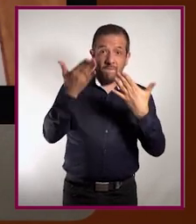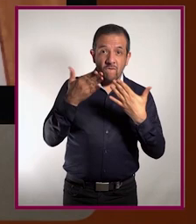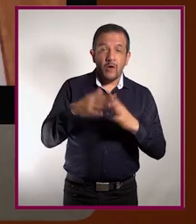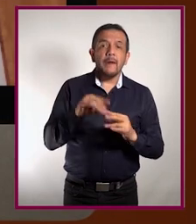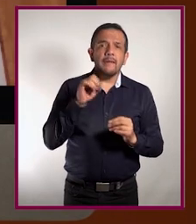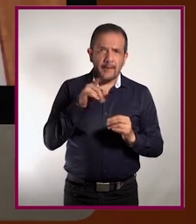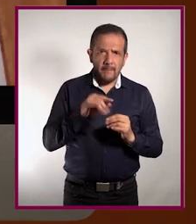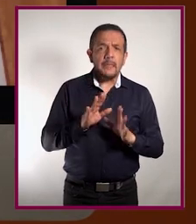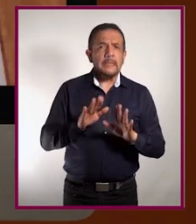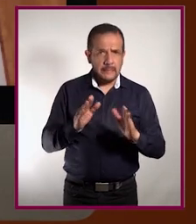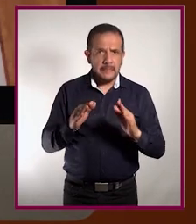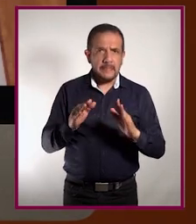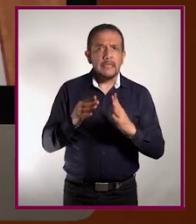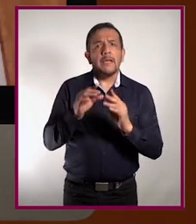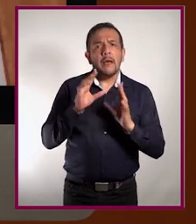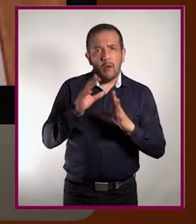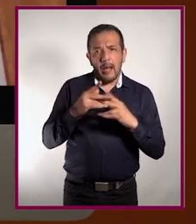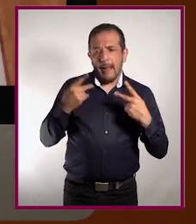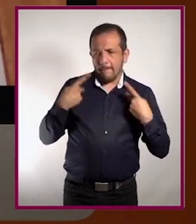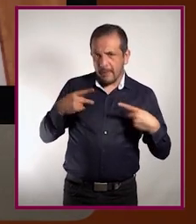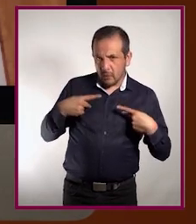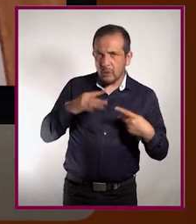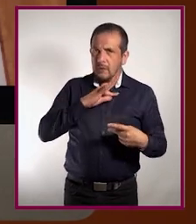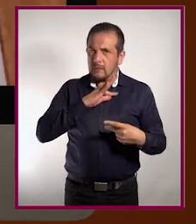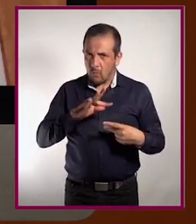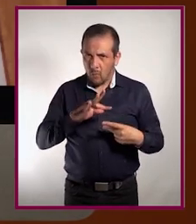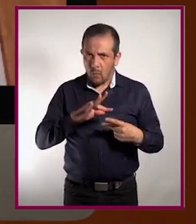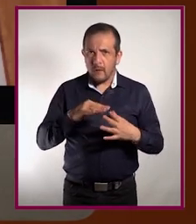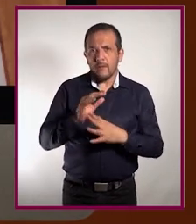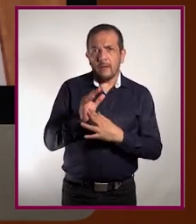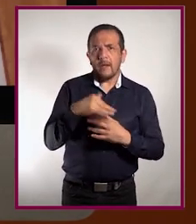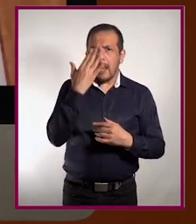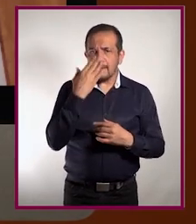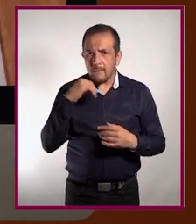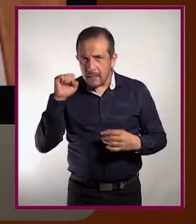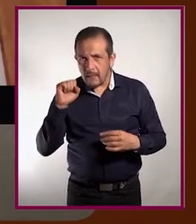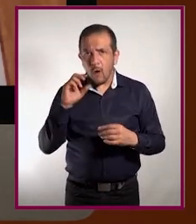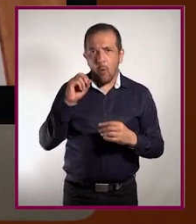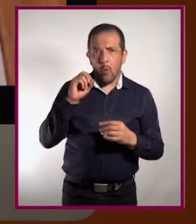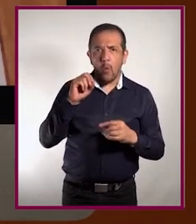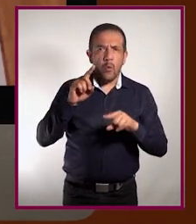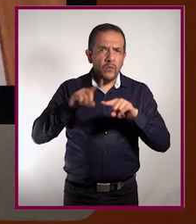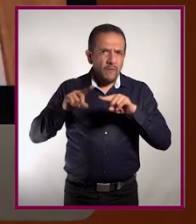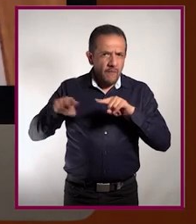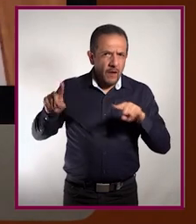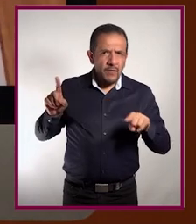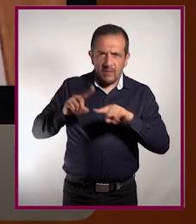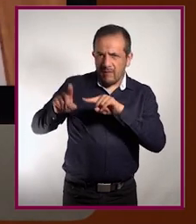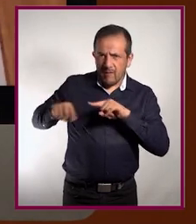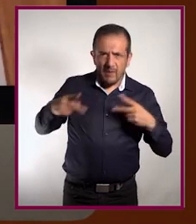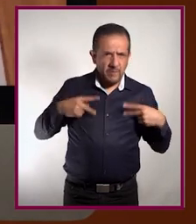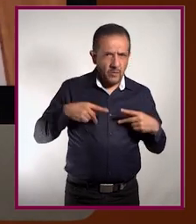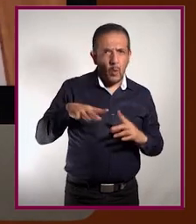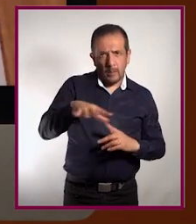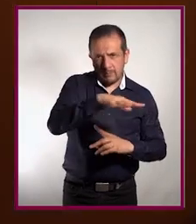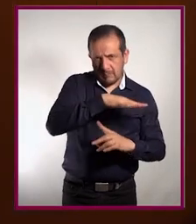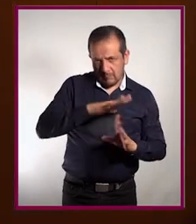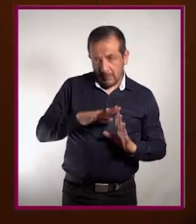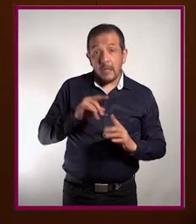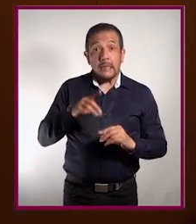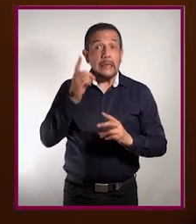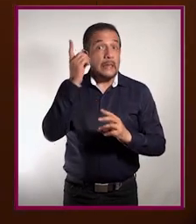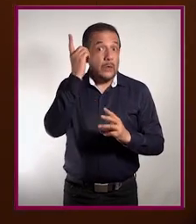aeróbico, moderado y por supuesto adecuado a las capacidades y a las otras padecimientos o situaciones que tenga cada persona.